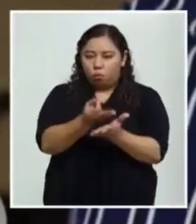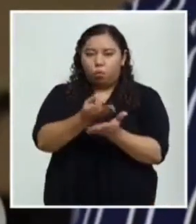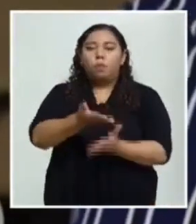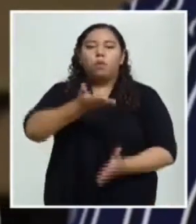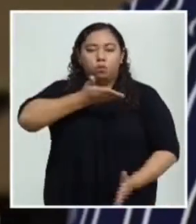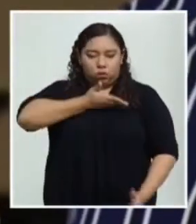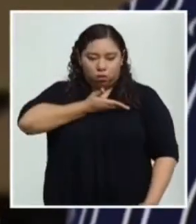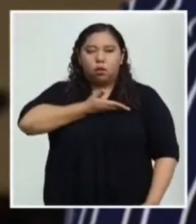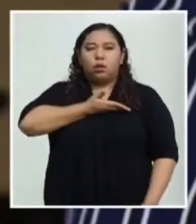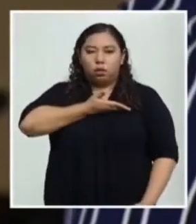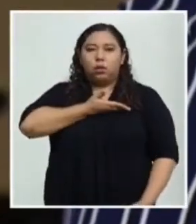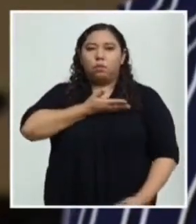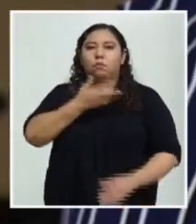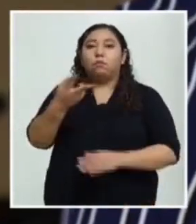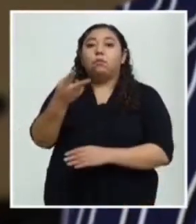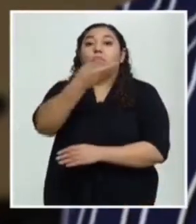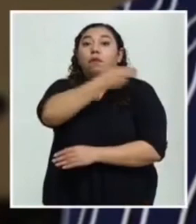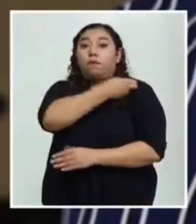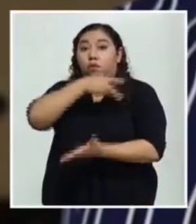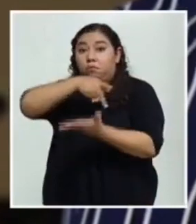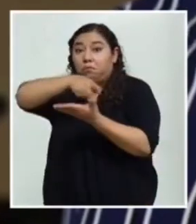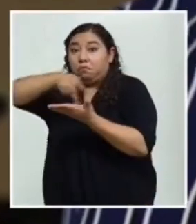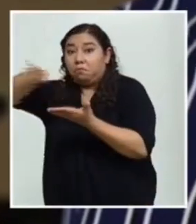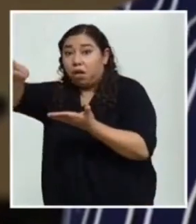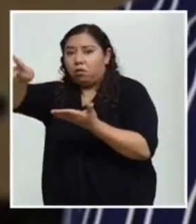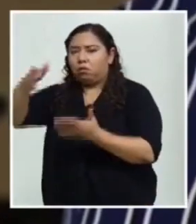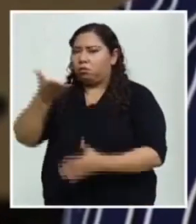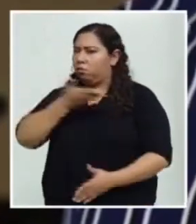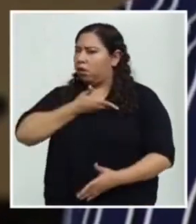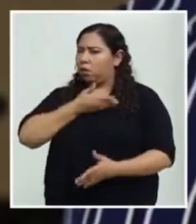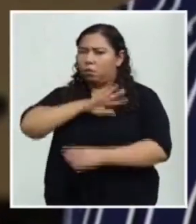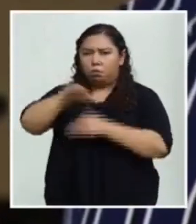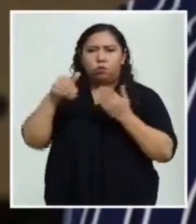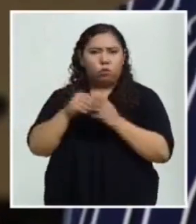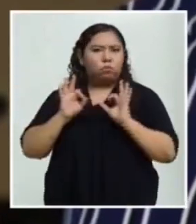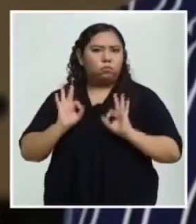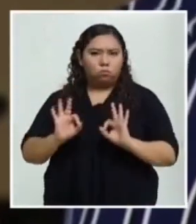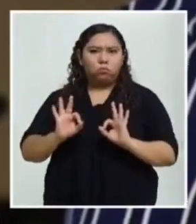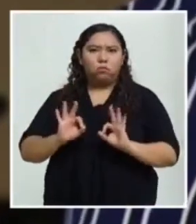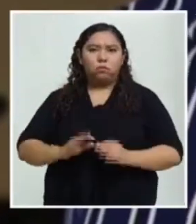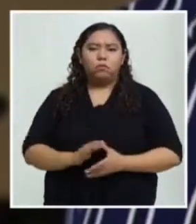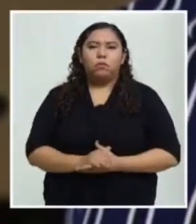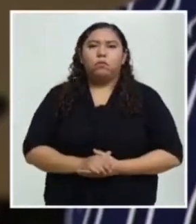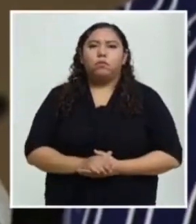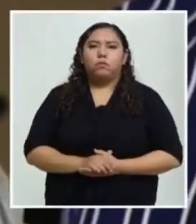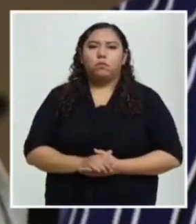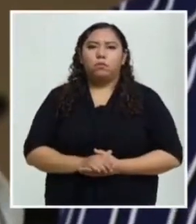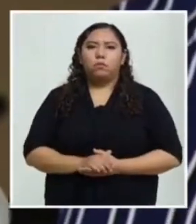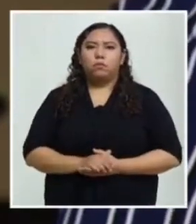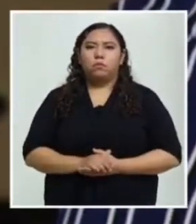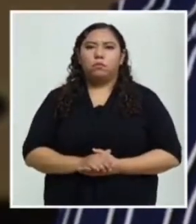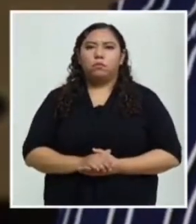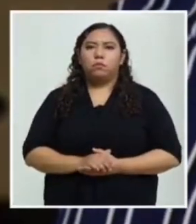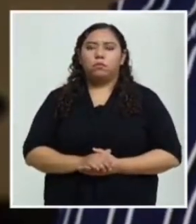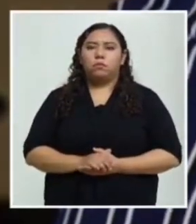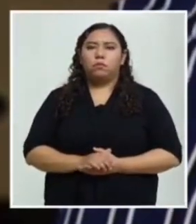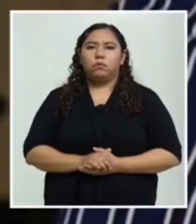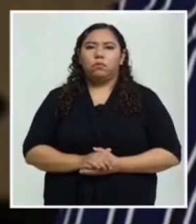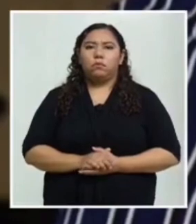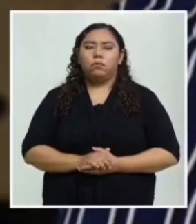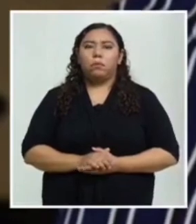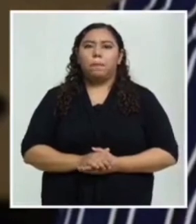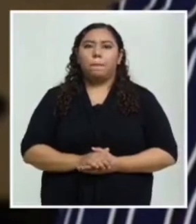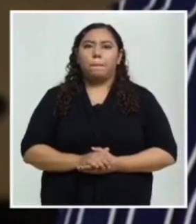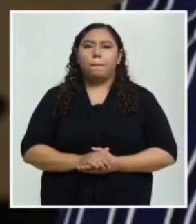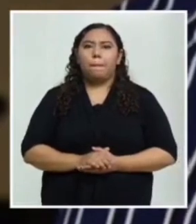y el financiamiento necesario para las vacunas de fin de poder llegar a lo que